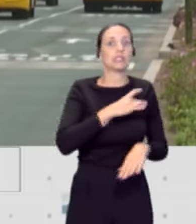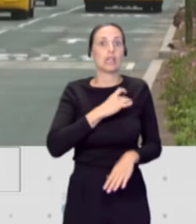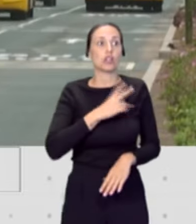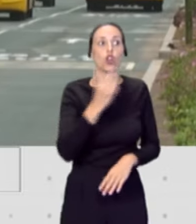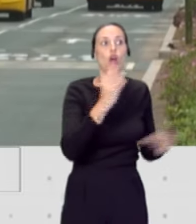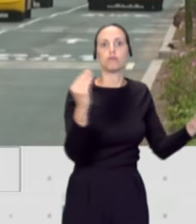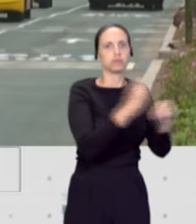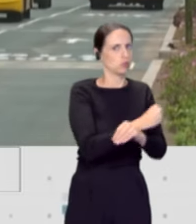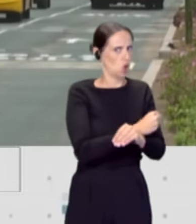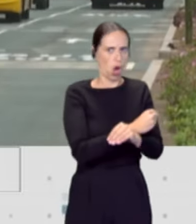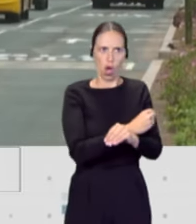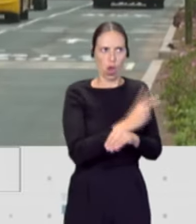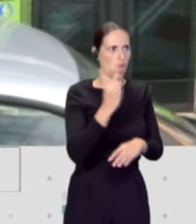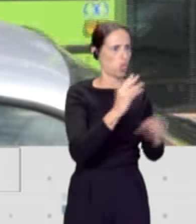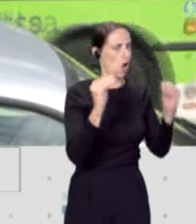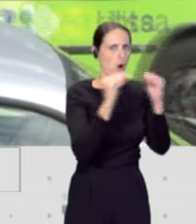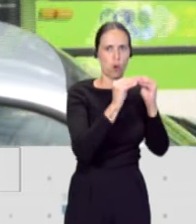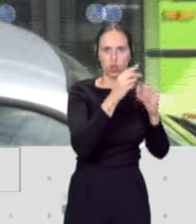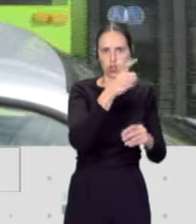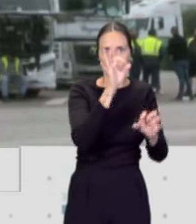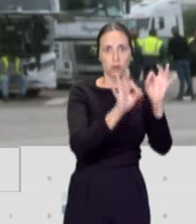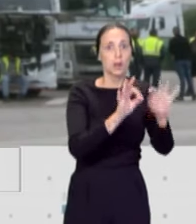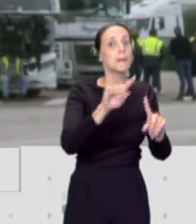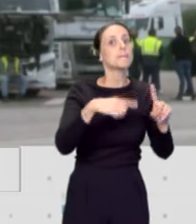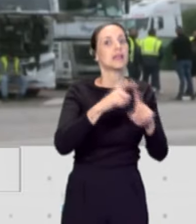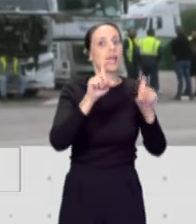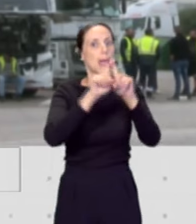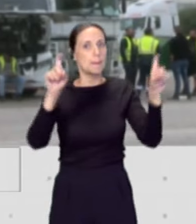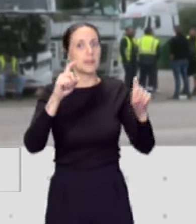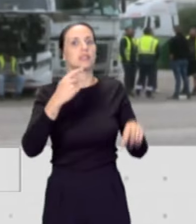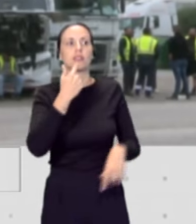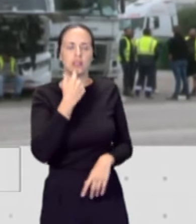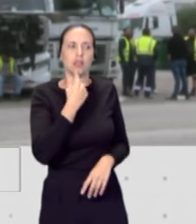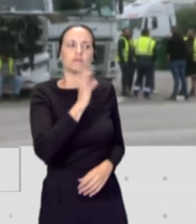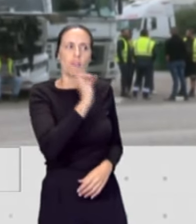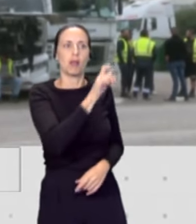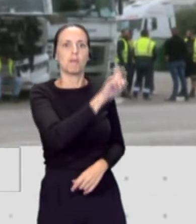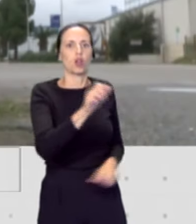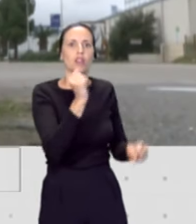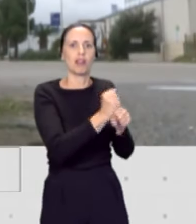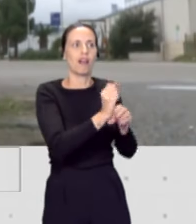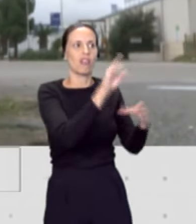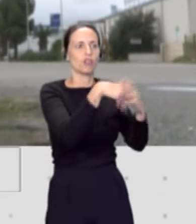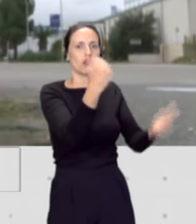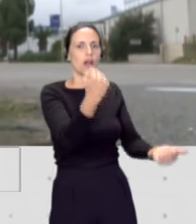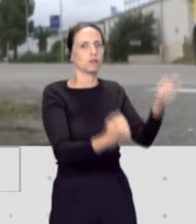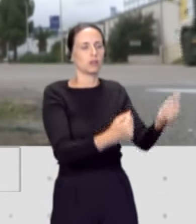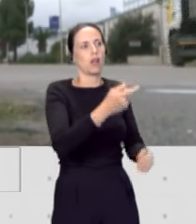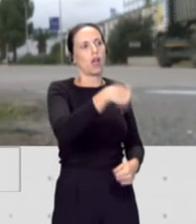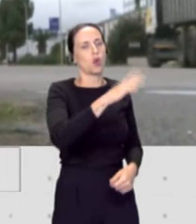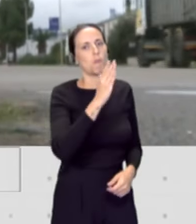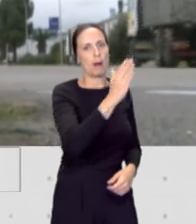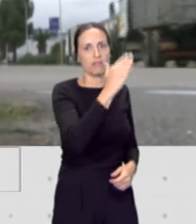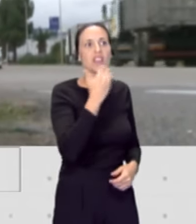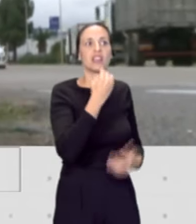acuerdo y las empresas reconocen el desgaste físico que se produce en el personal, sobre todo de conducción, a partir de